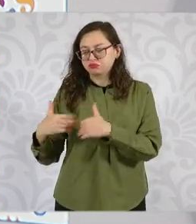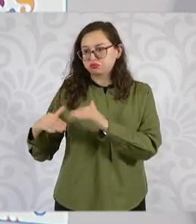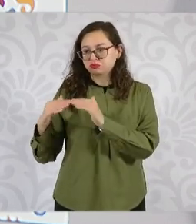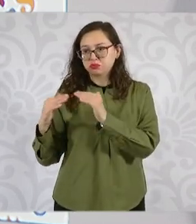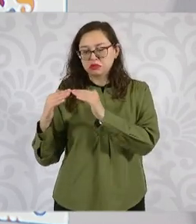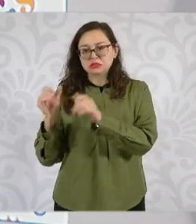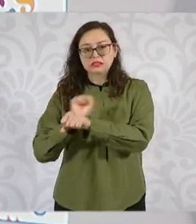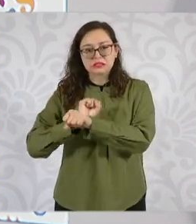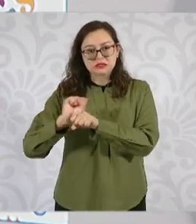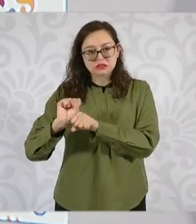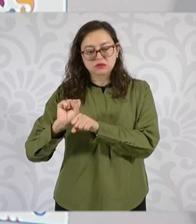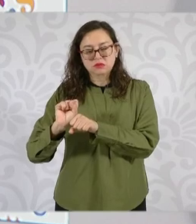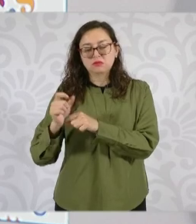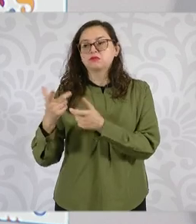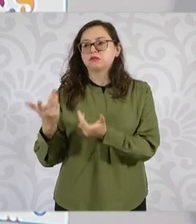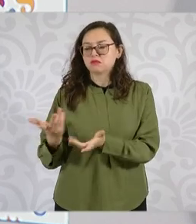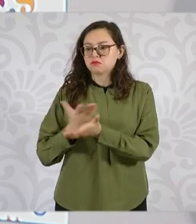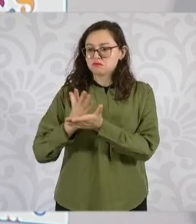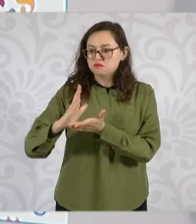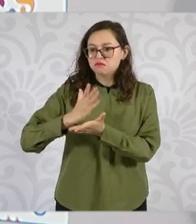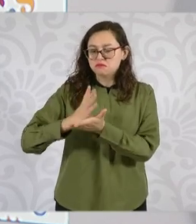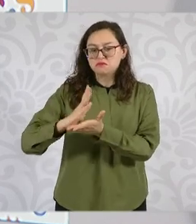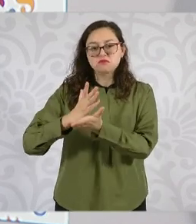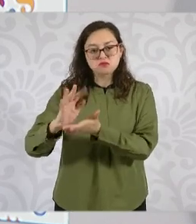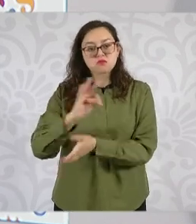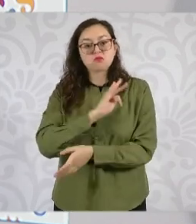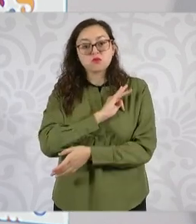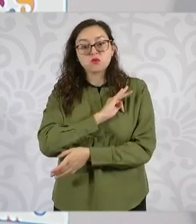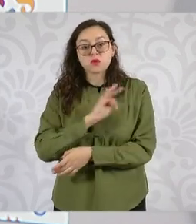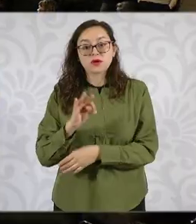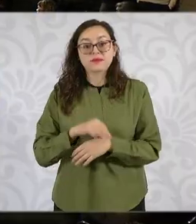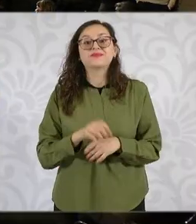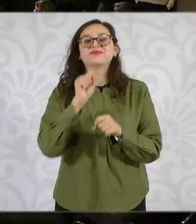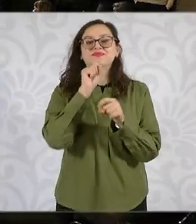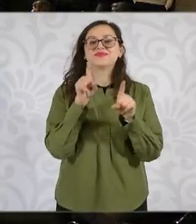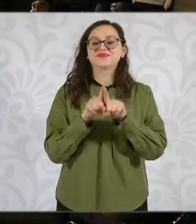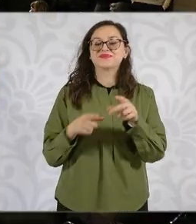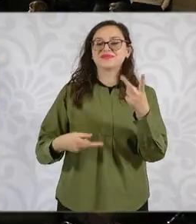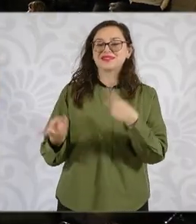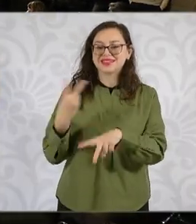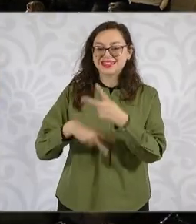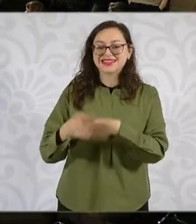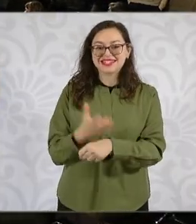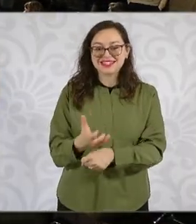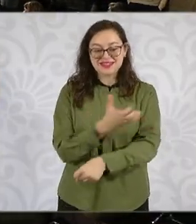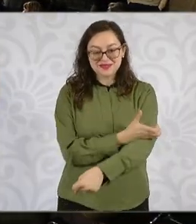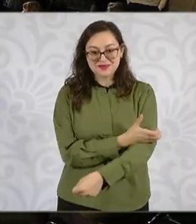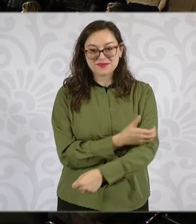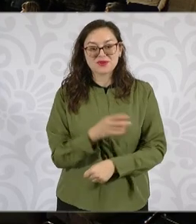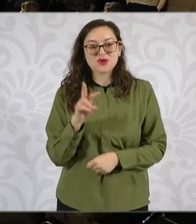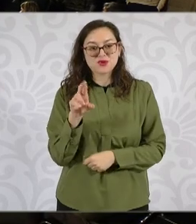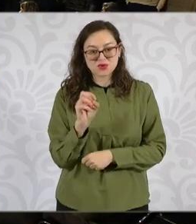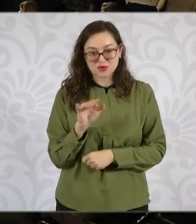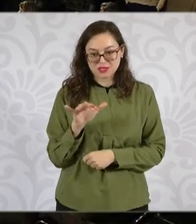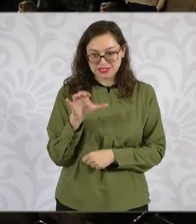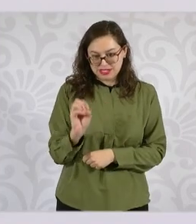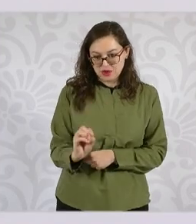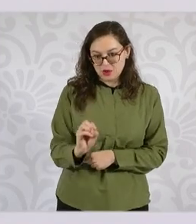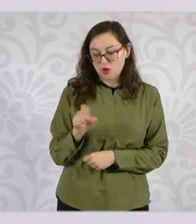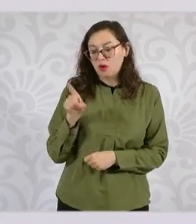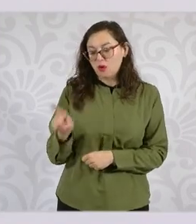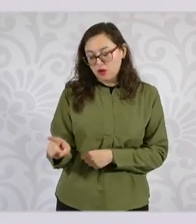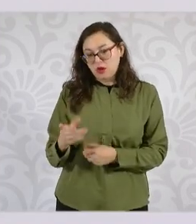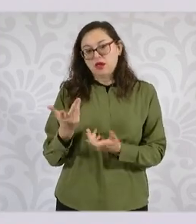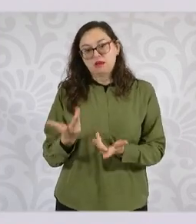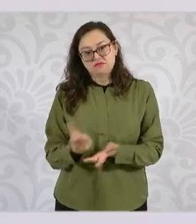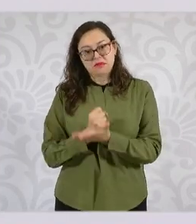con un esquema de financiamiento. También está aquí Rocio Mejía, de Financiera para el Bienestar, que a través de